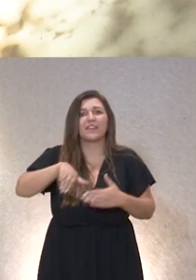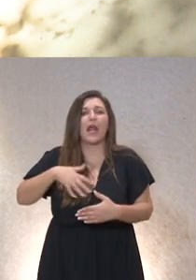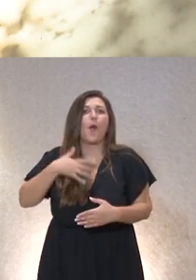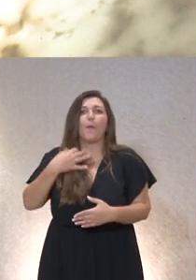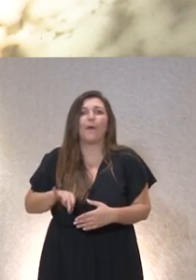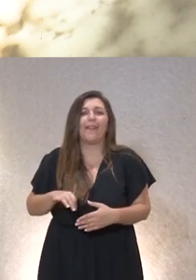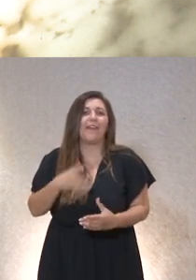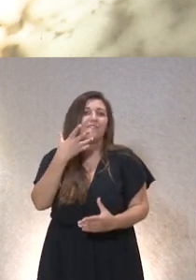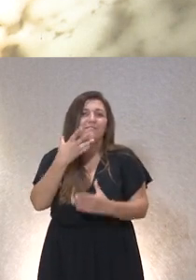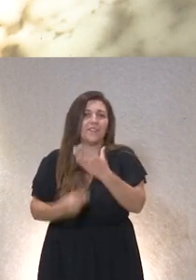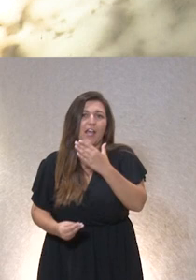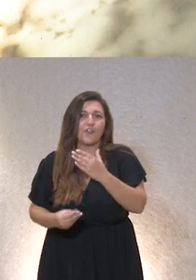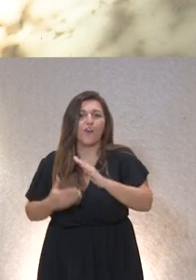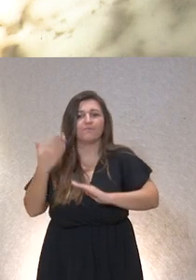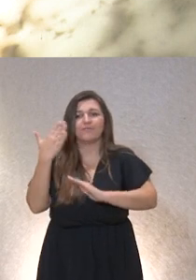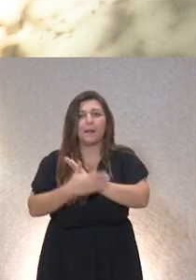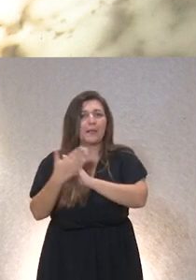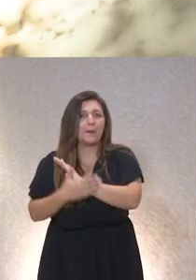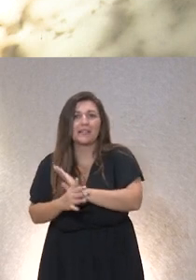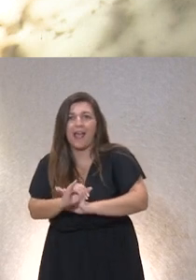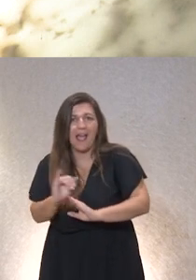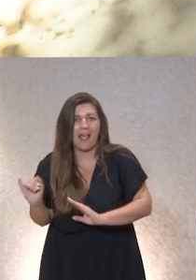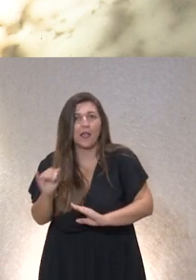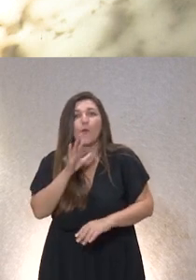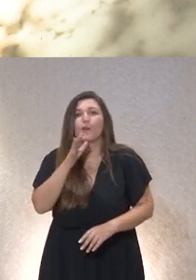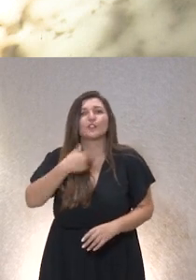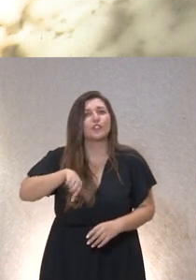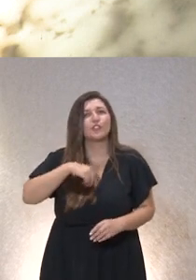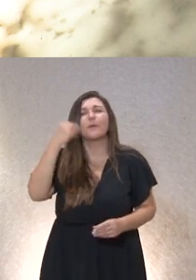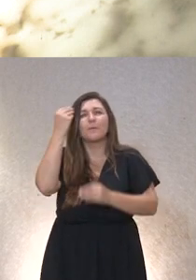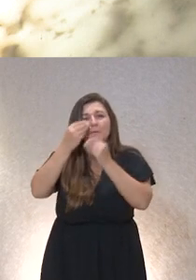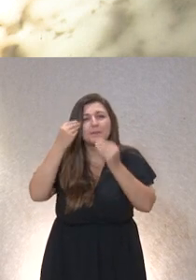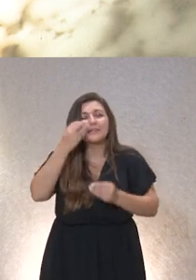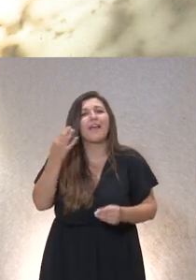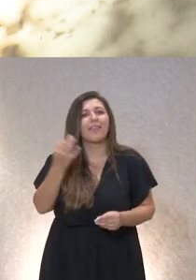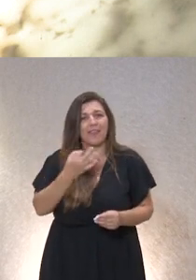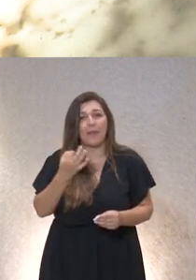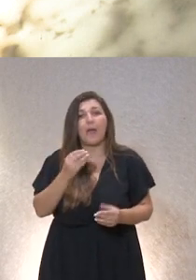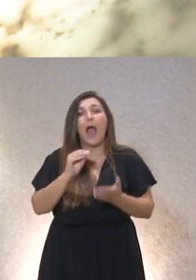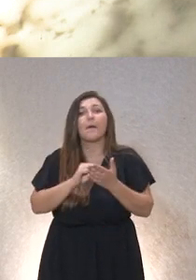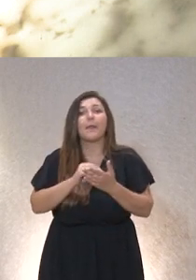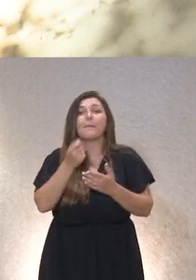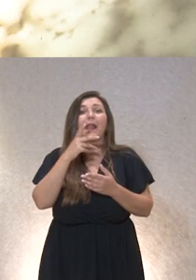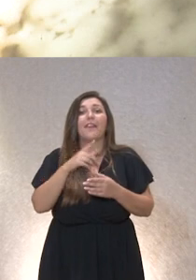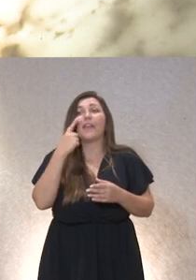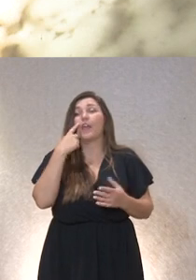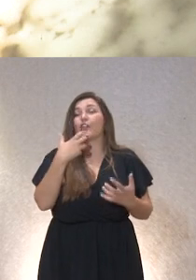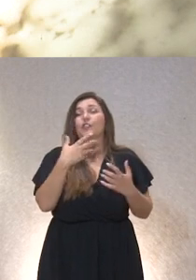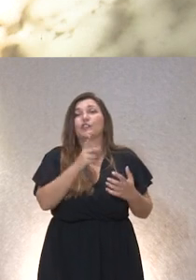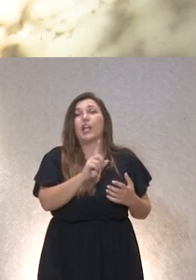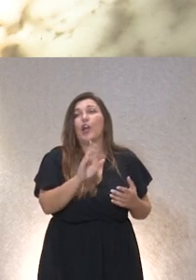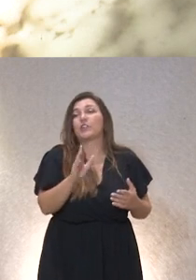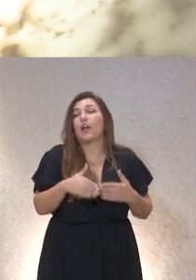de una manera restrictiva con lo cual al final hay que reflexionar sobre ello y hacerlo con lo cual puede pasar desapercibido pero bueno con esta